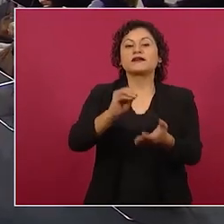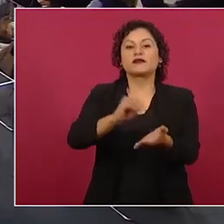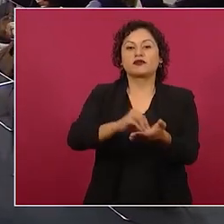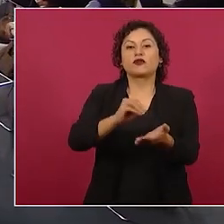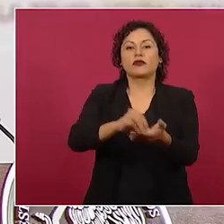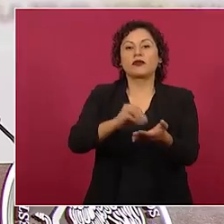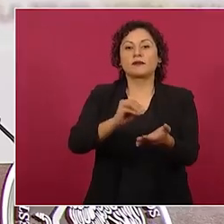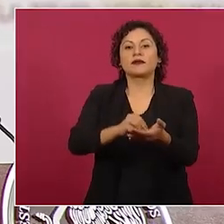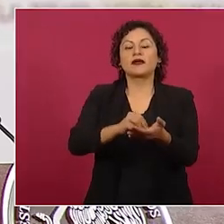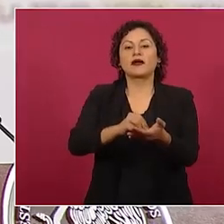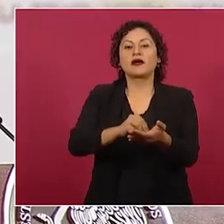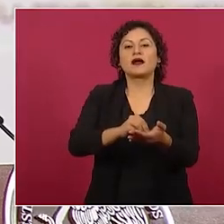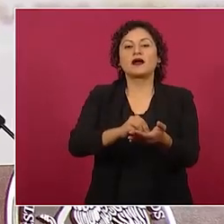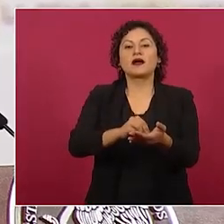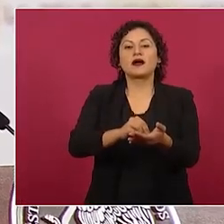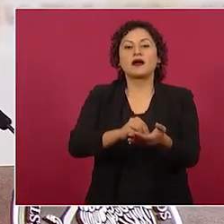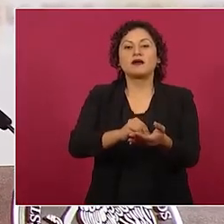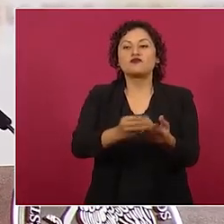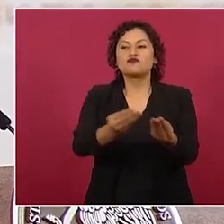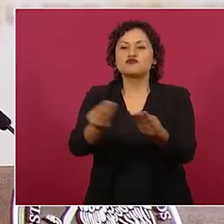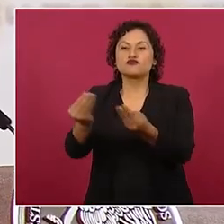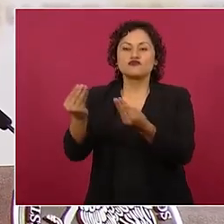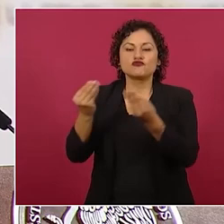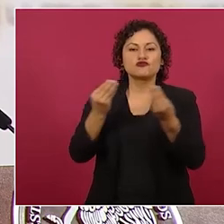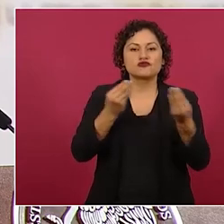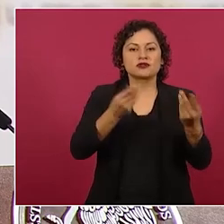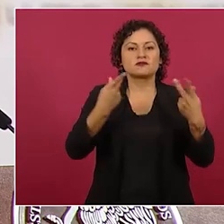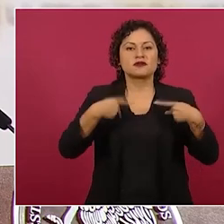coyote corre mucho dinero